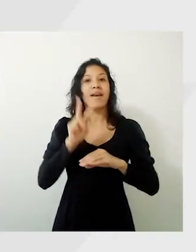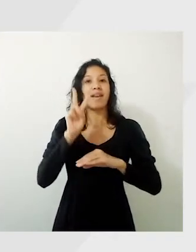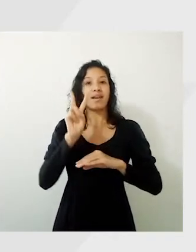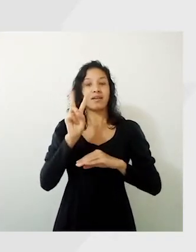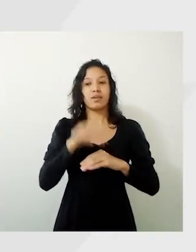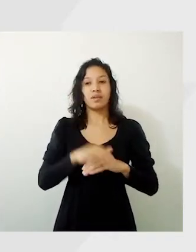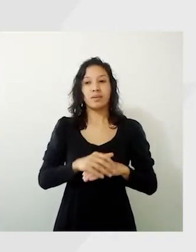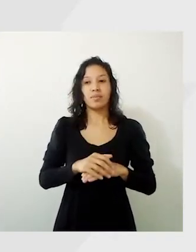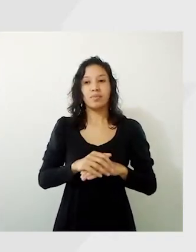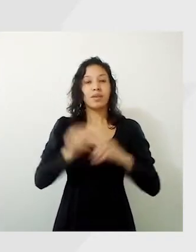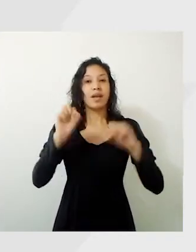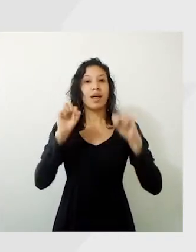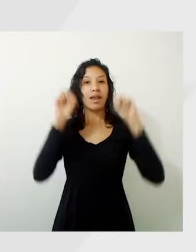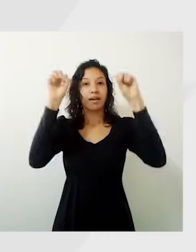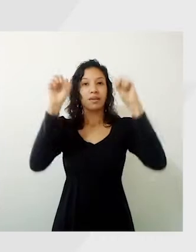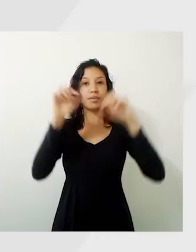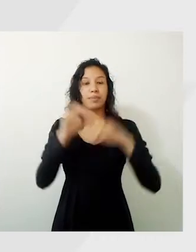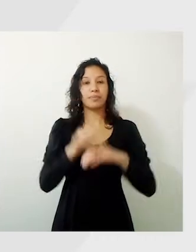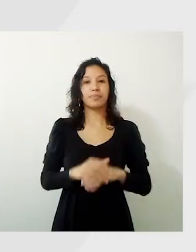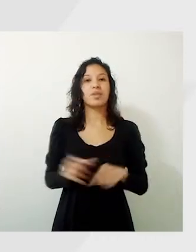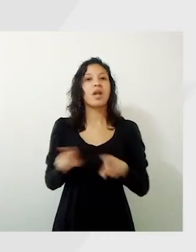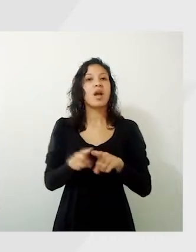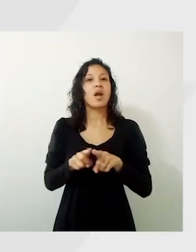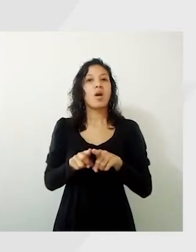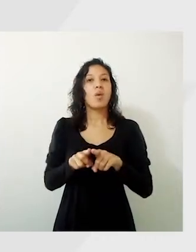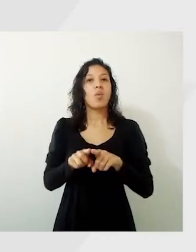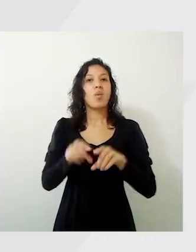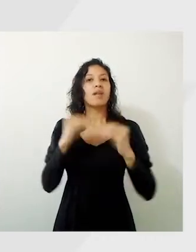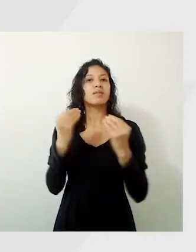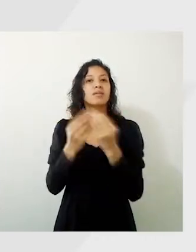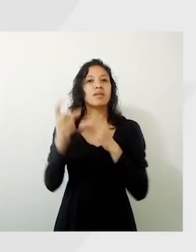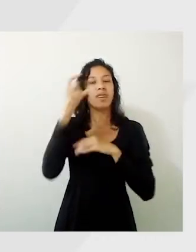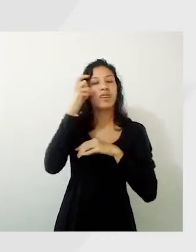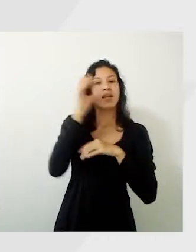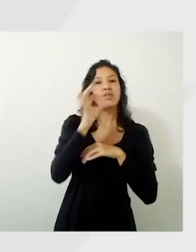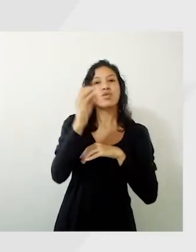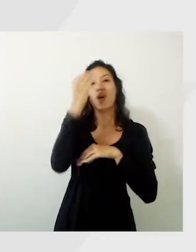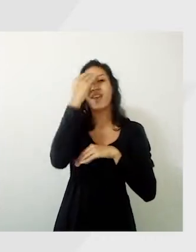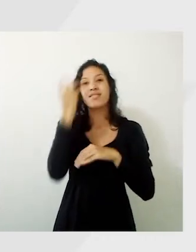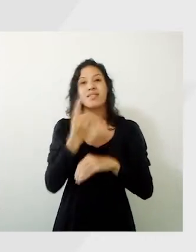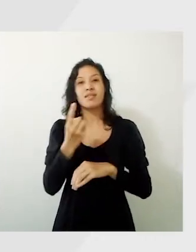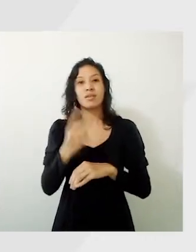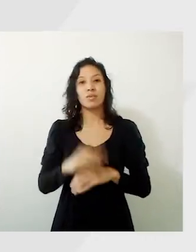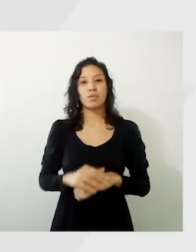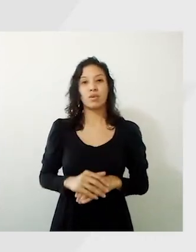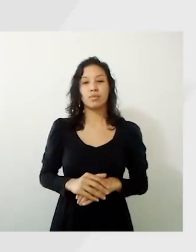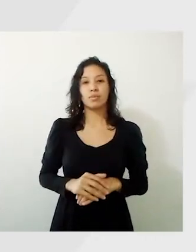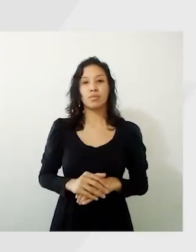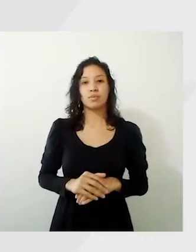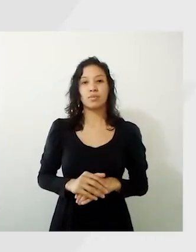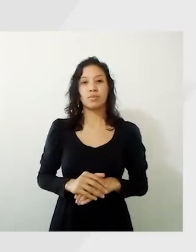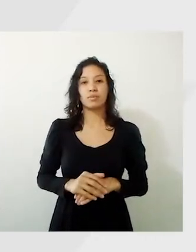Segundo ejercicio, bien arriba, lo mismo, mantenemos entre diez y quince segundos.